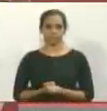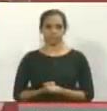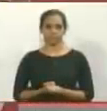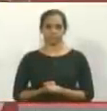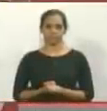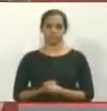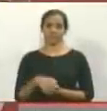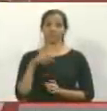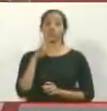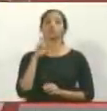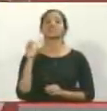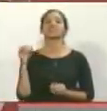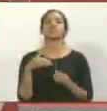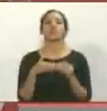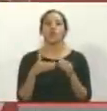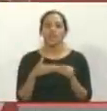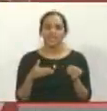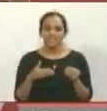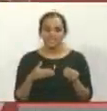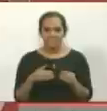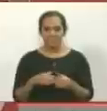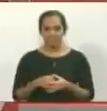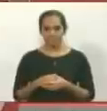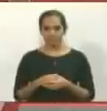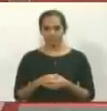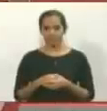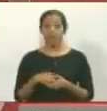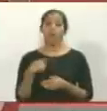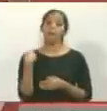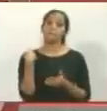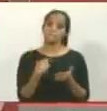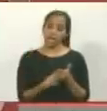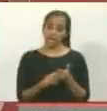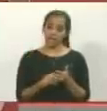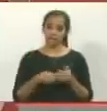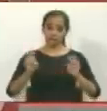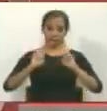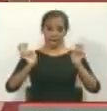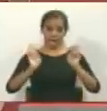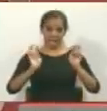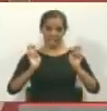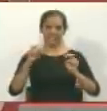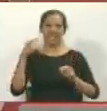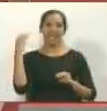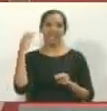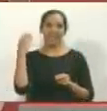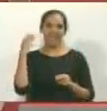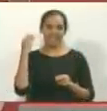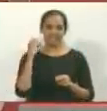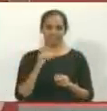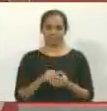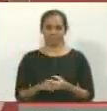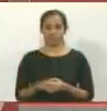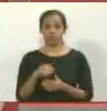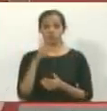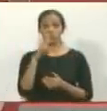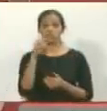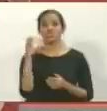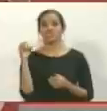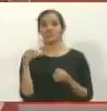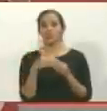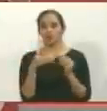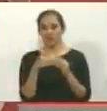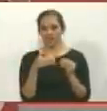200 dólares. Le pagan al alias Caracas. 200 dólares.